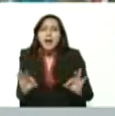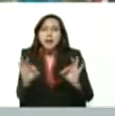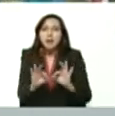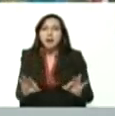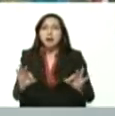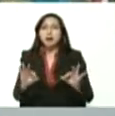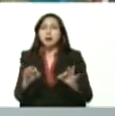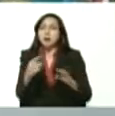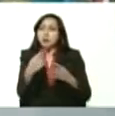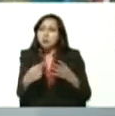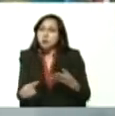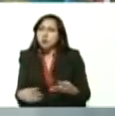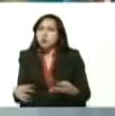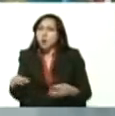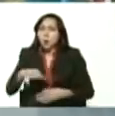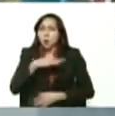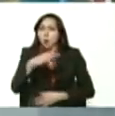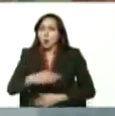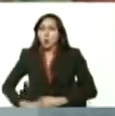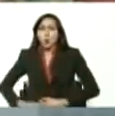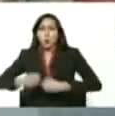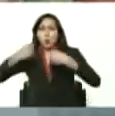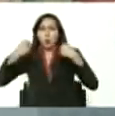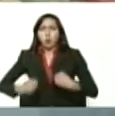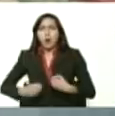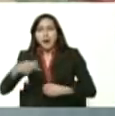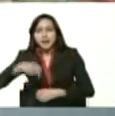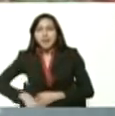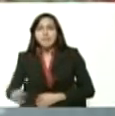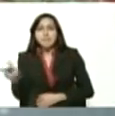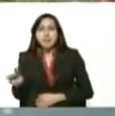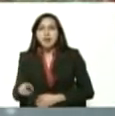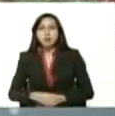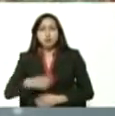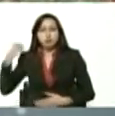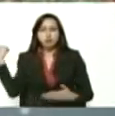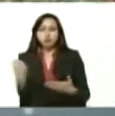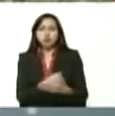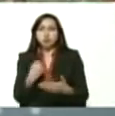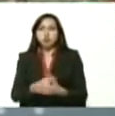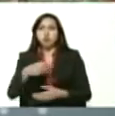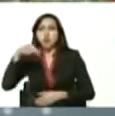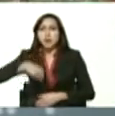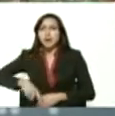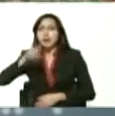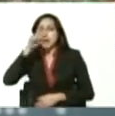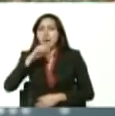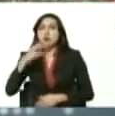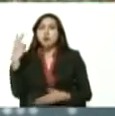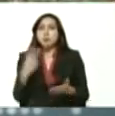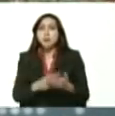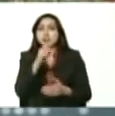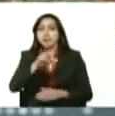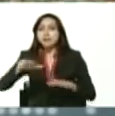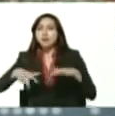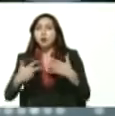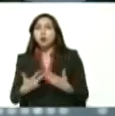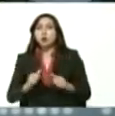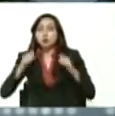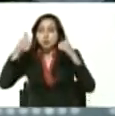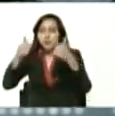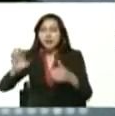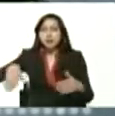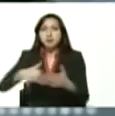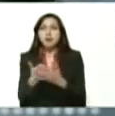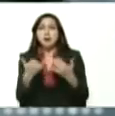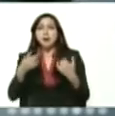bueno ese es el espíritu de resistencia que se levantó en Venezuela en estos años 2018 19, 20 de guerra